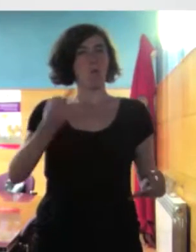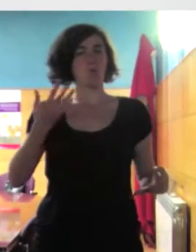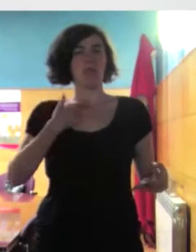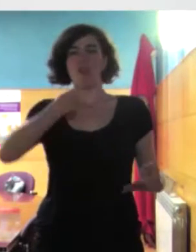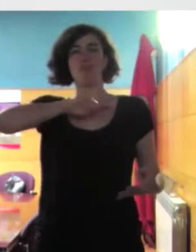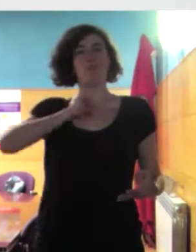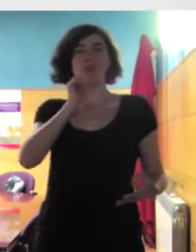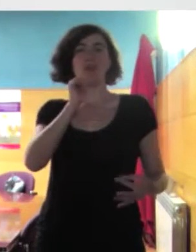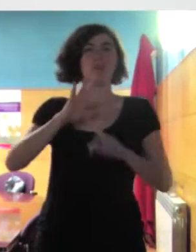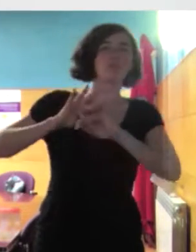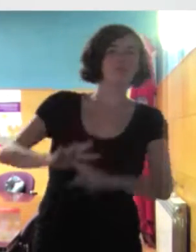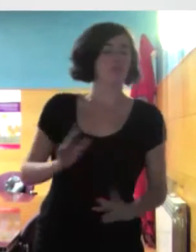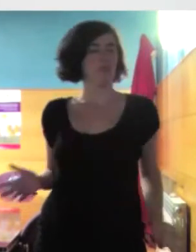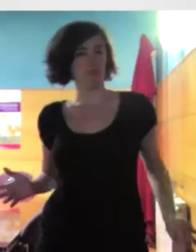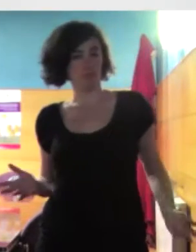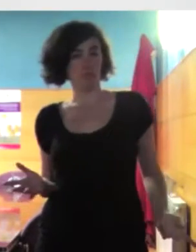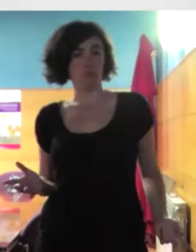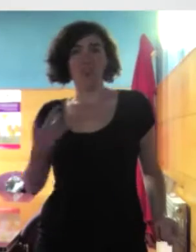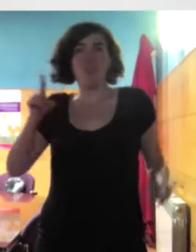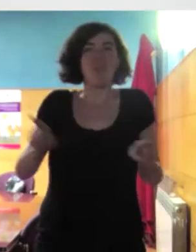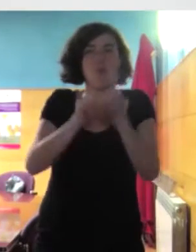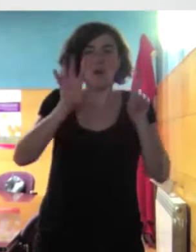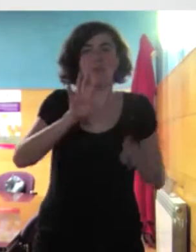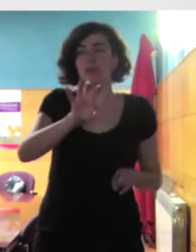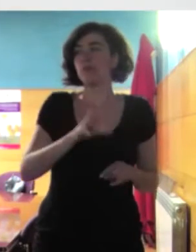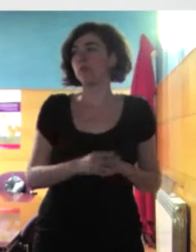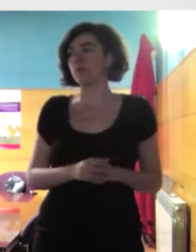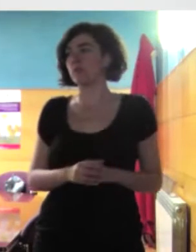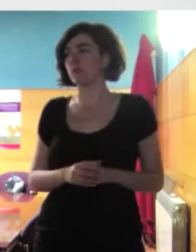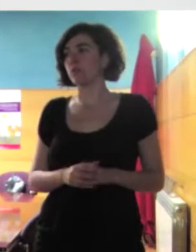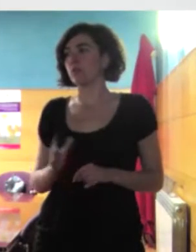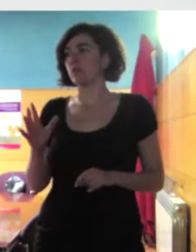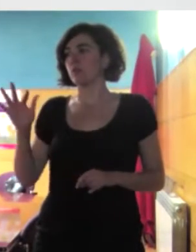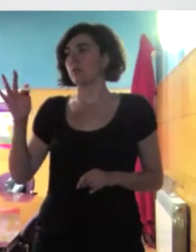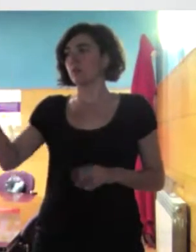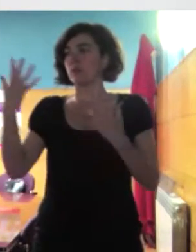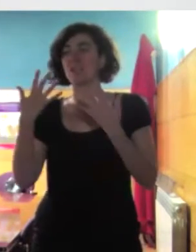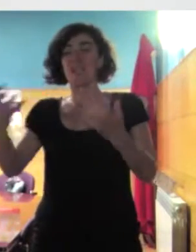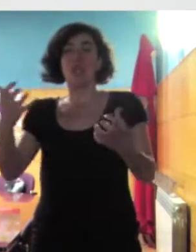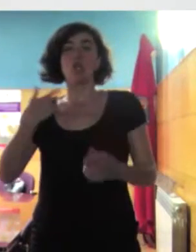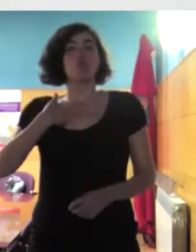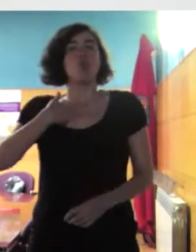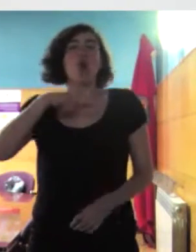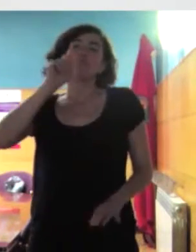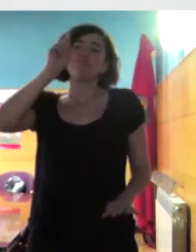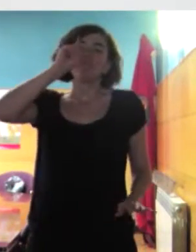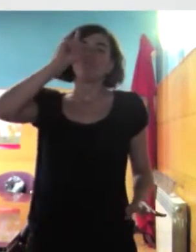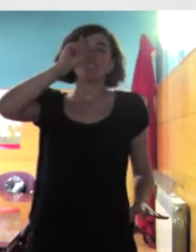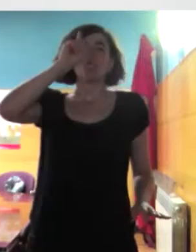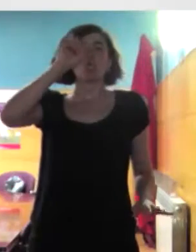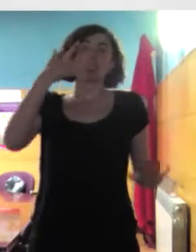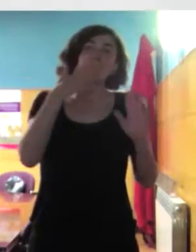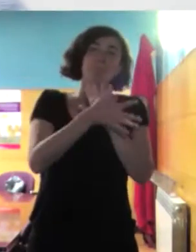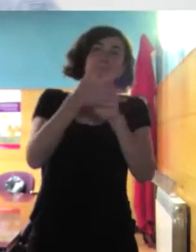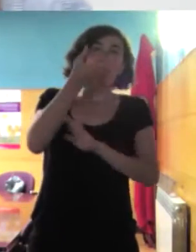venga no sé si me explico yo es que no sé si voy a explicarme a ver a ver si se me